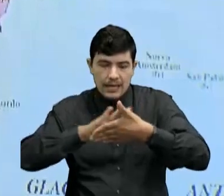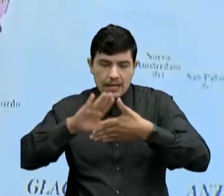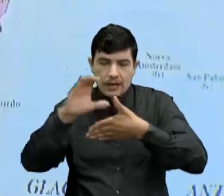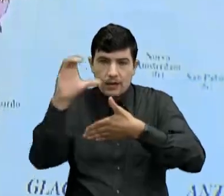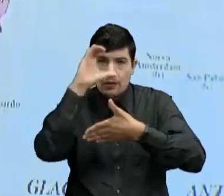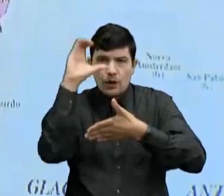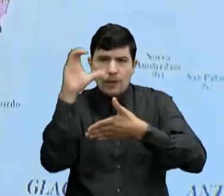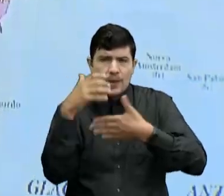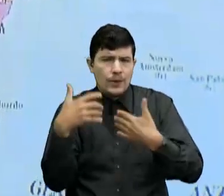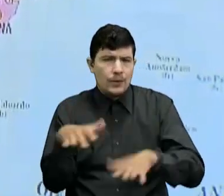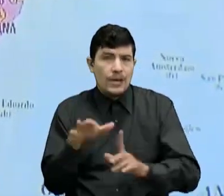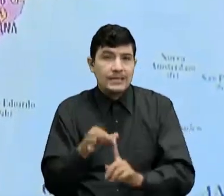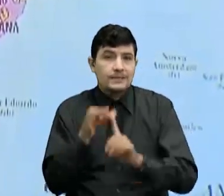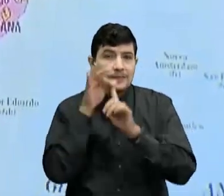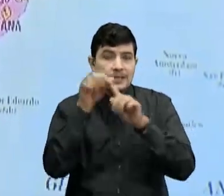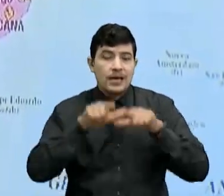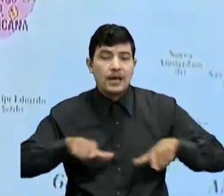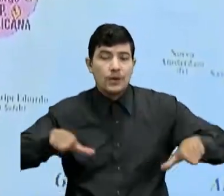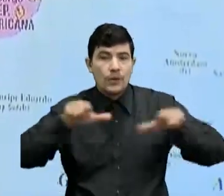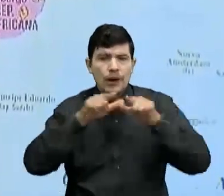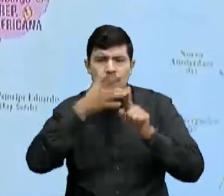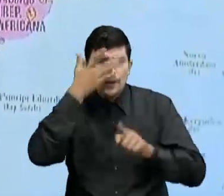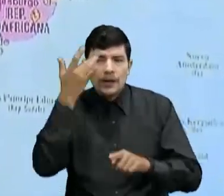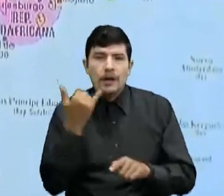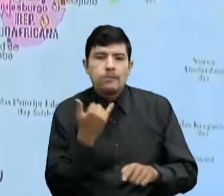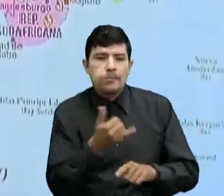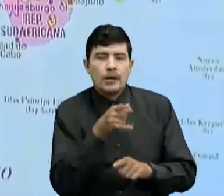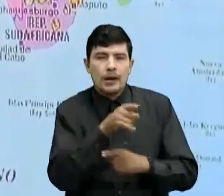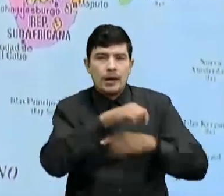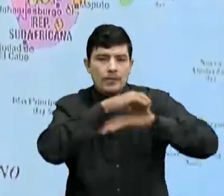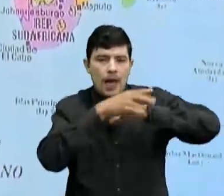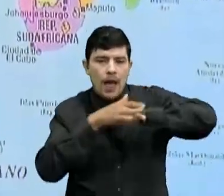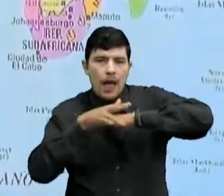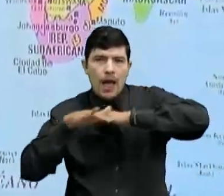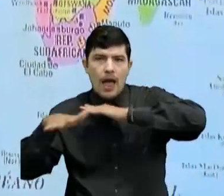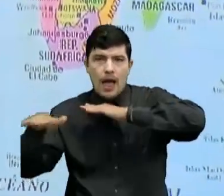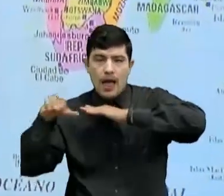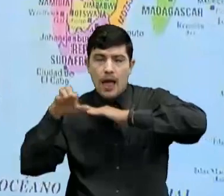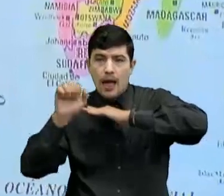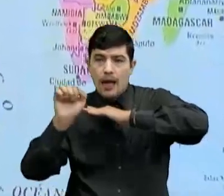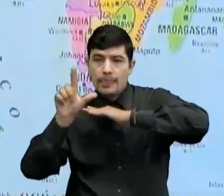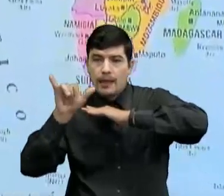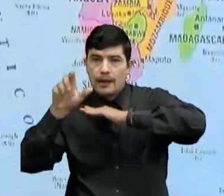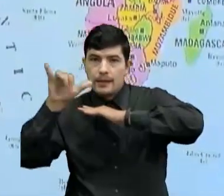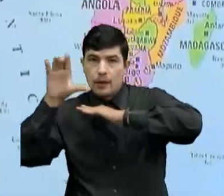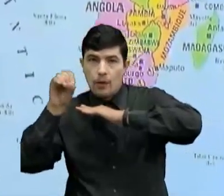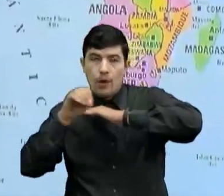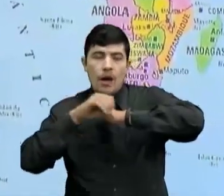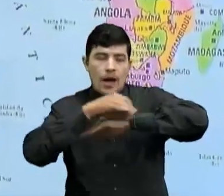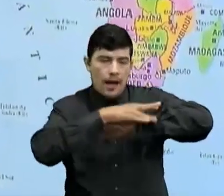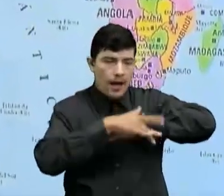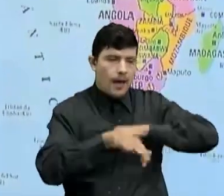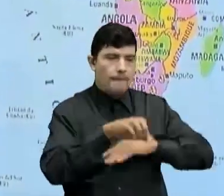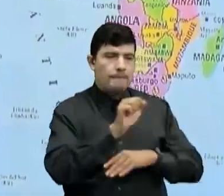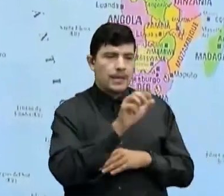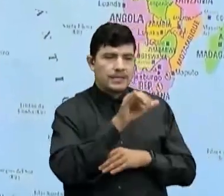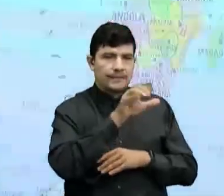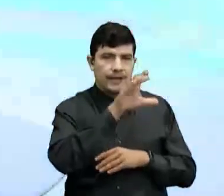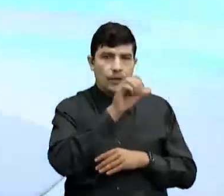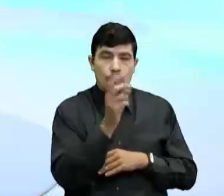Geográfica envidiable Porque resulta que Nuestro país tiene costas Tanto en el Océano Atlántico Como en el Océano Pacífico